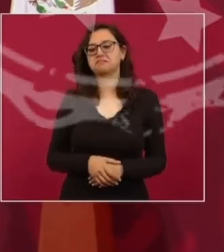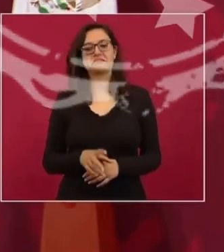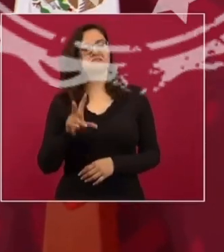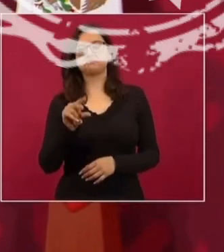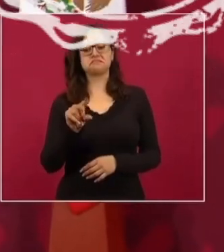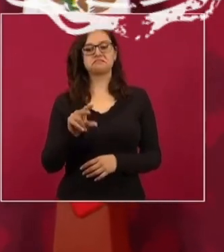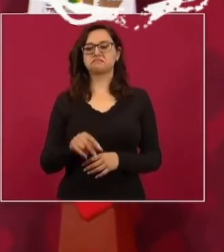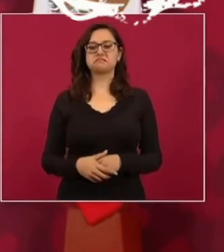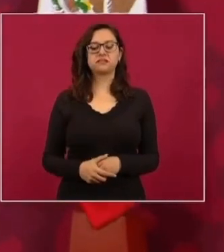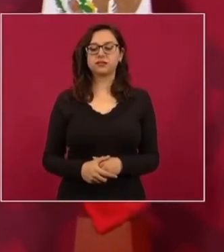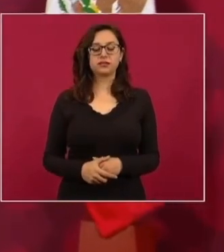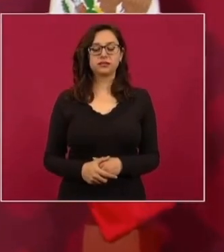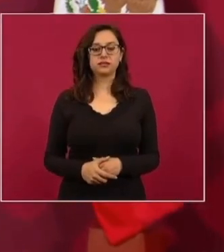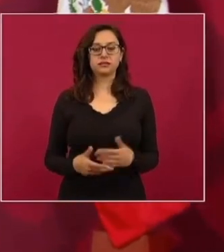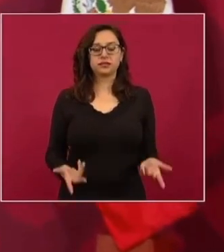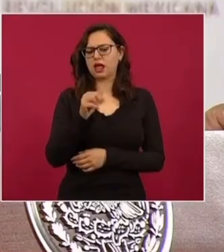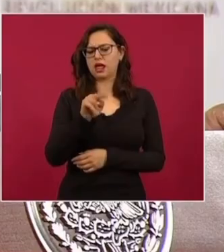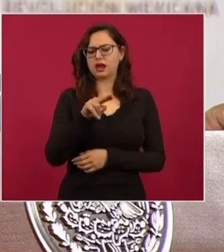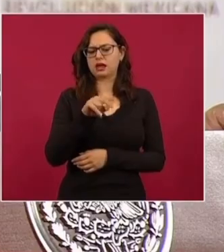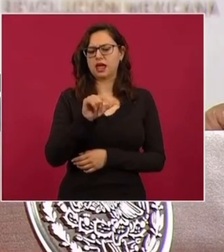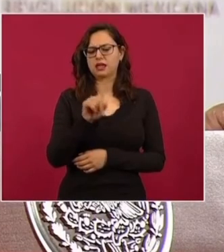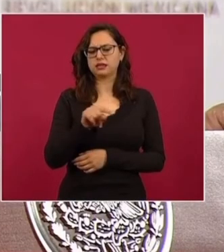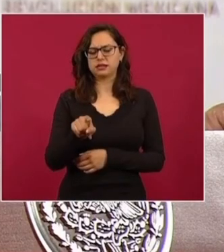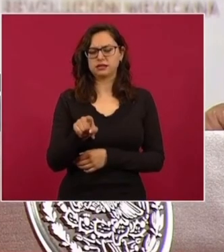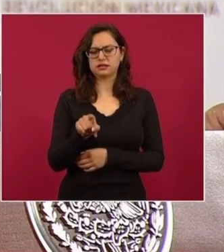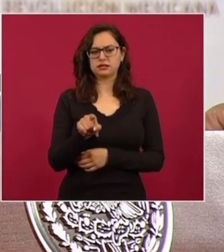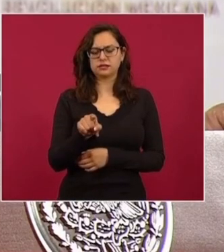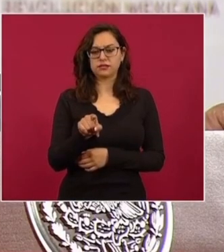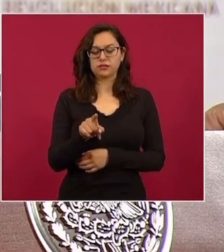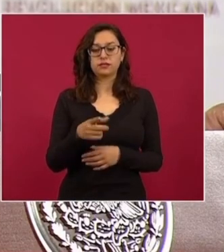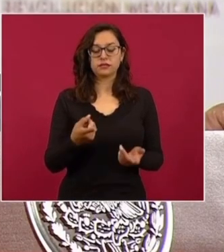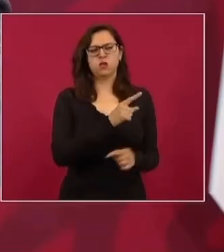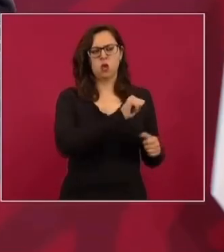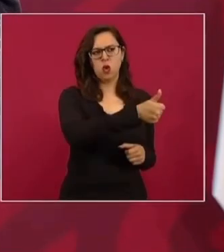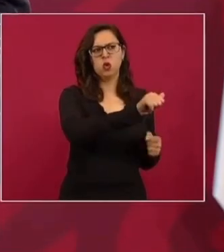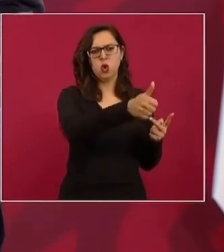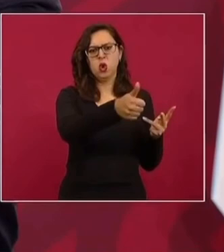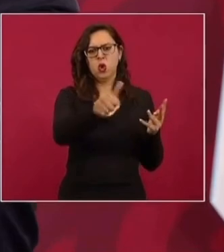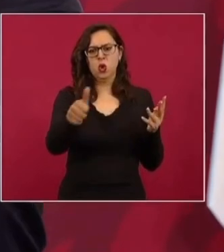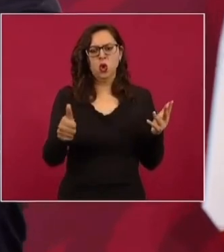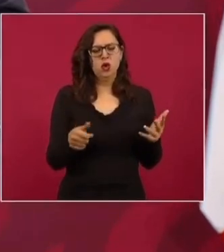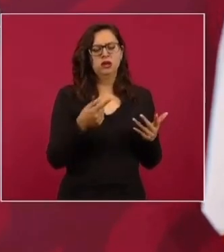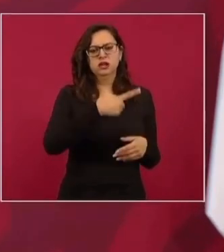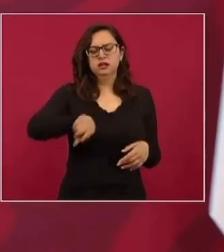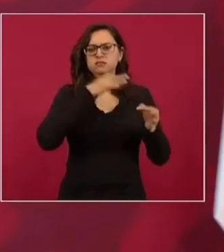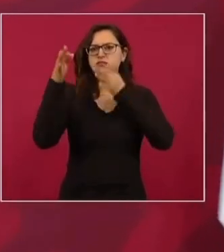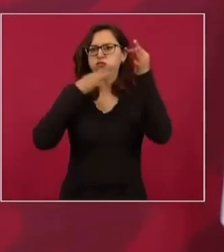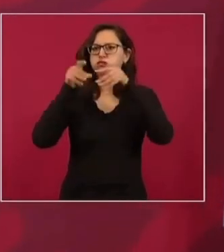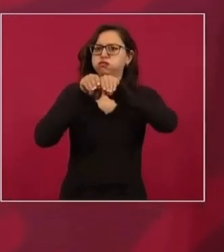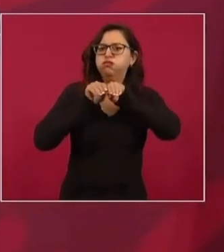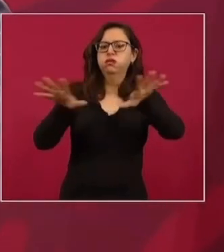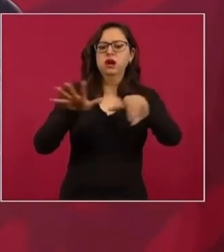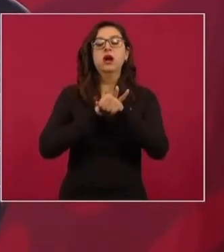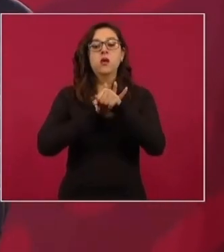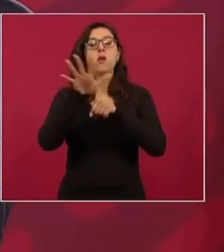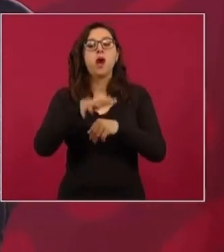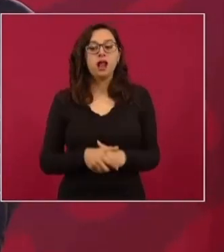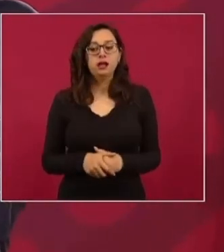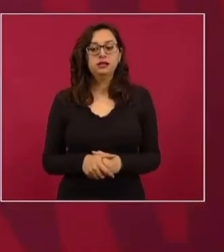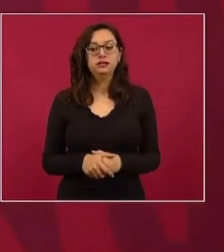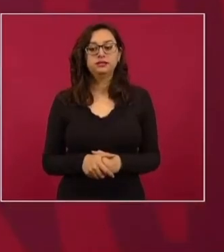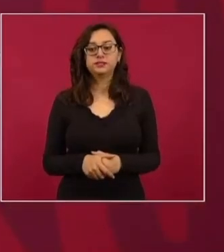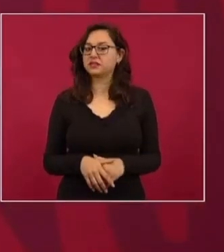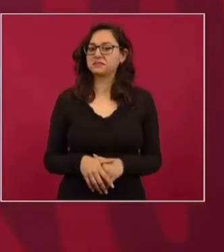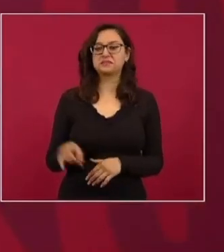Hay un Twitter de Hernández, de una conductora, en donde la nota principal era de que una señora